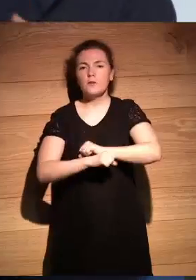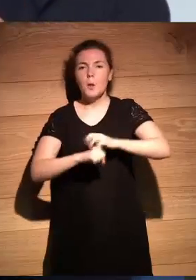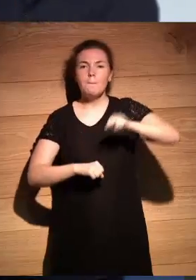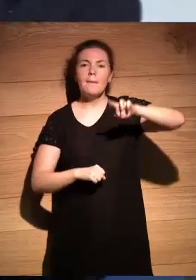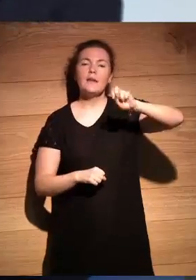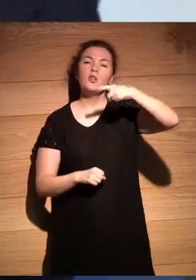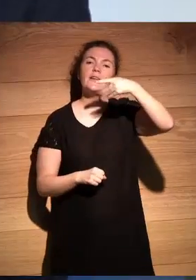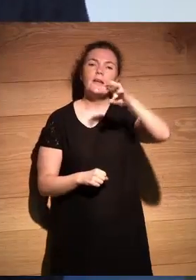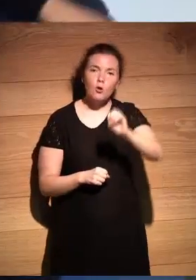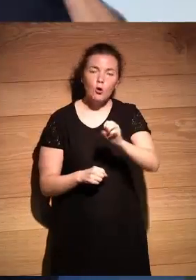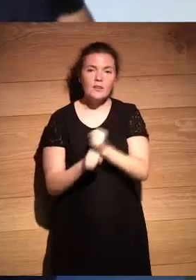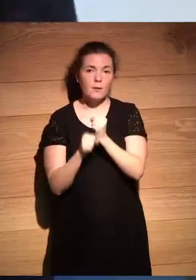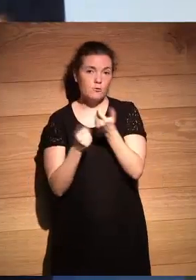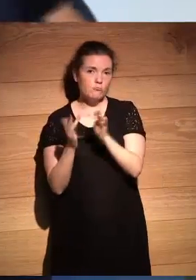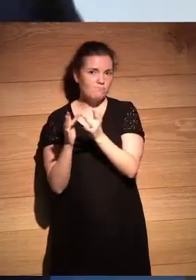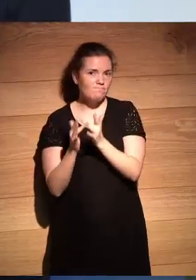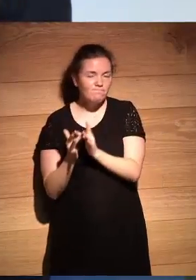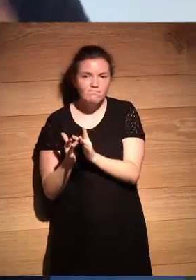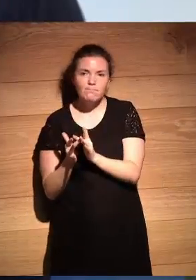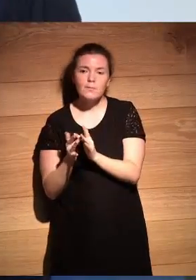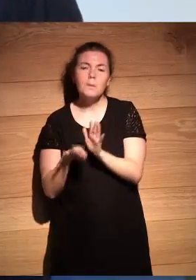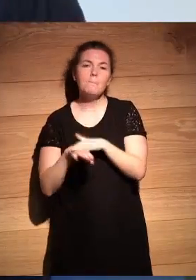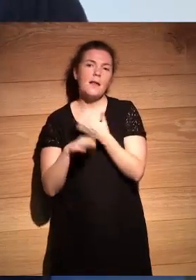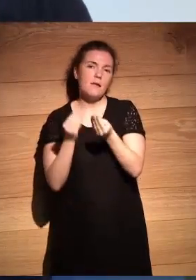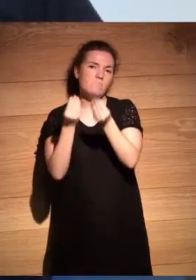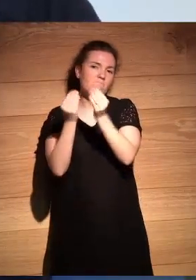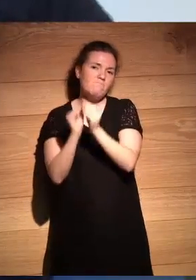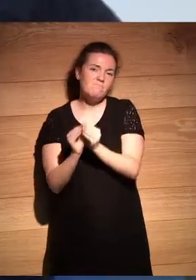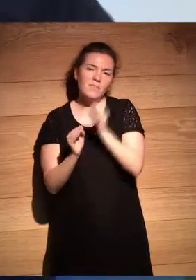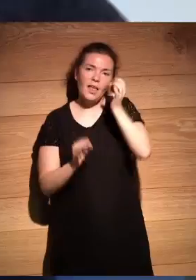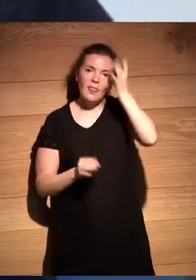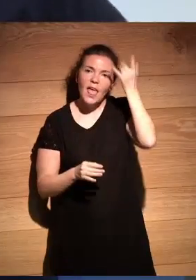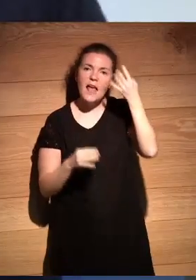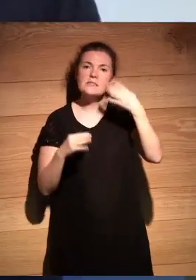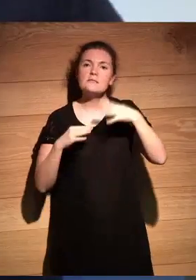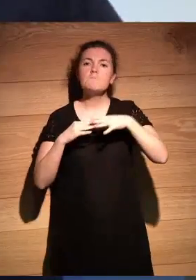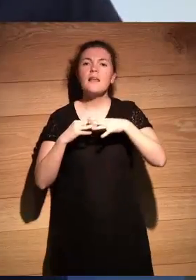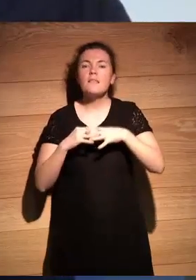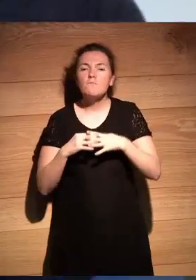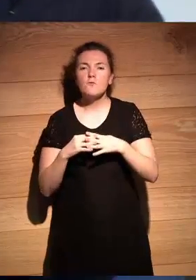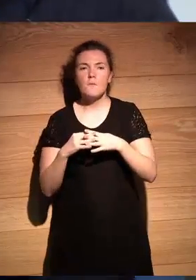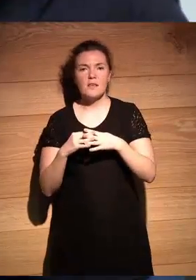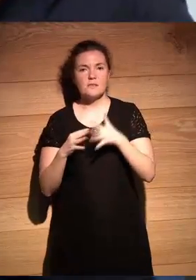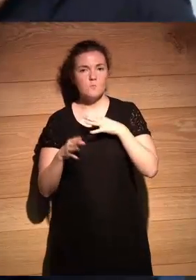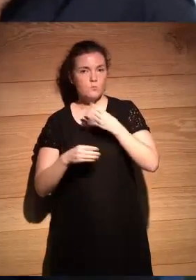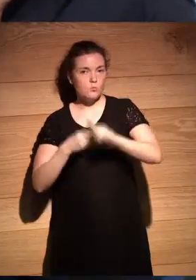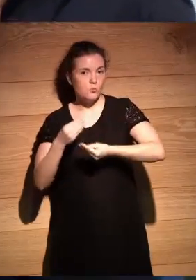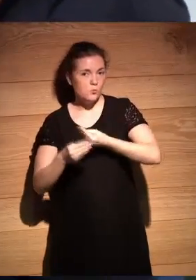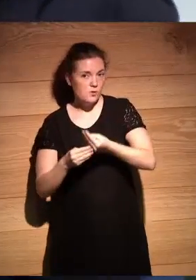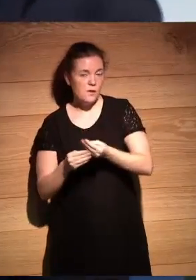con los chicos de interactivos para poder construir ideas plataformas que puedan ser replicables y que se puedan